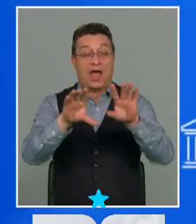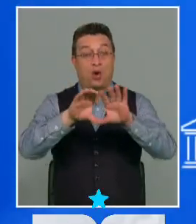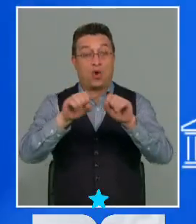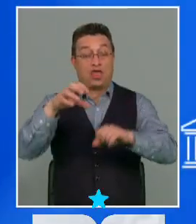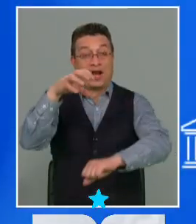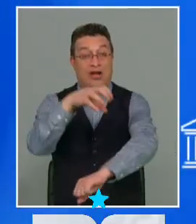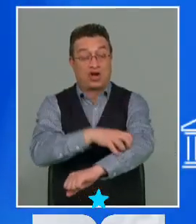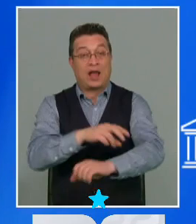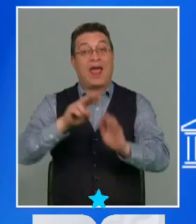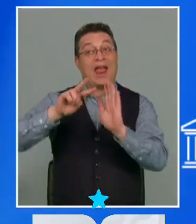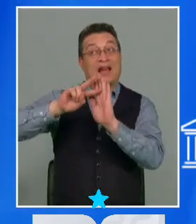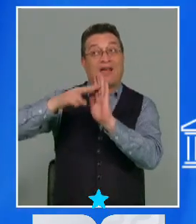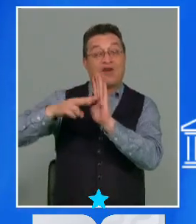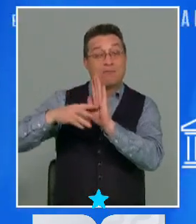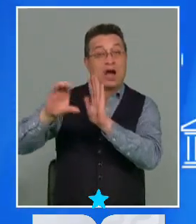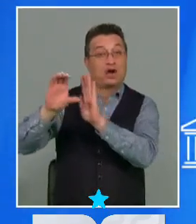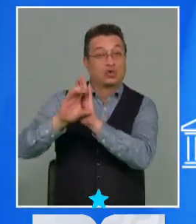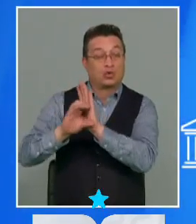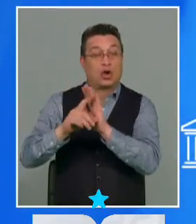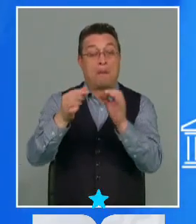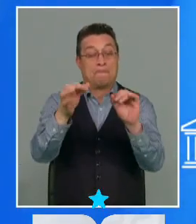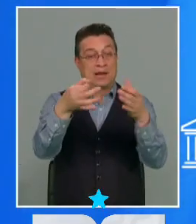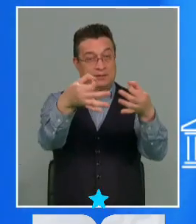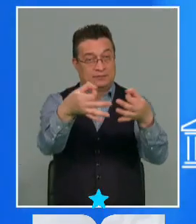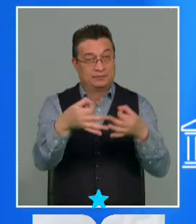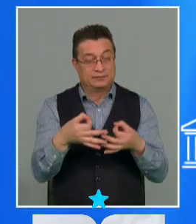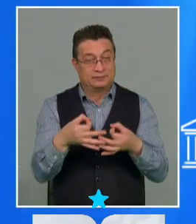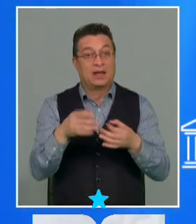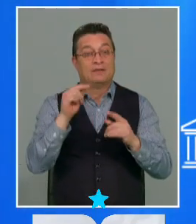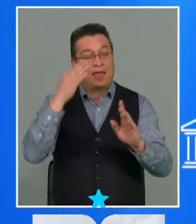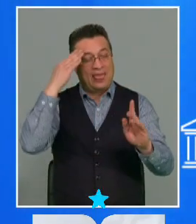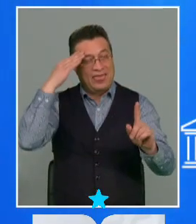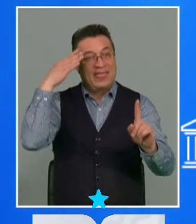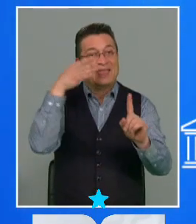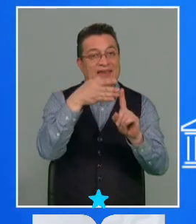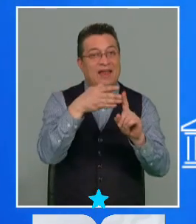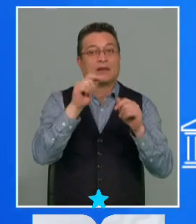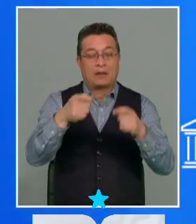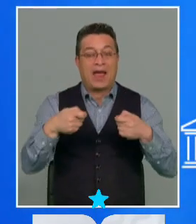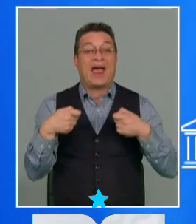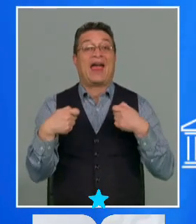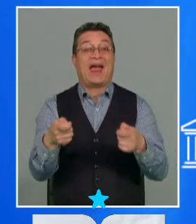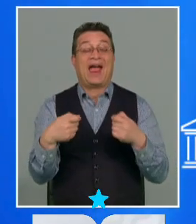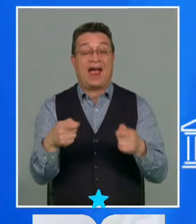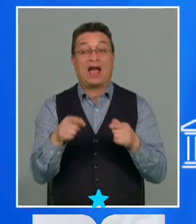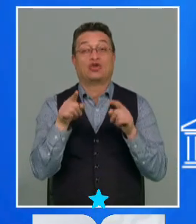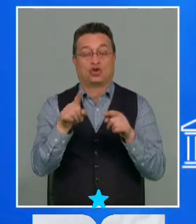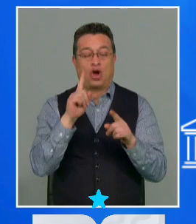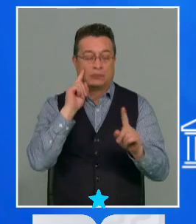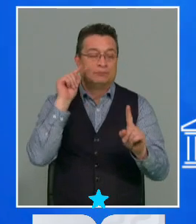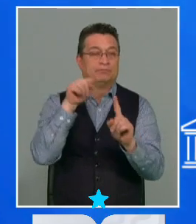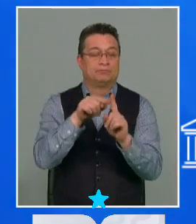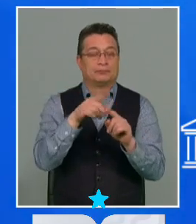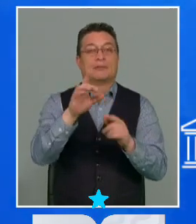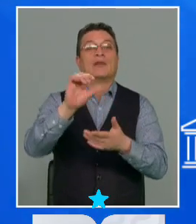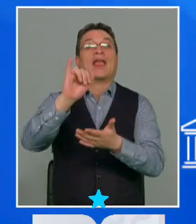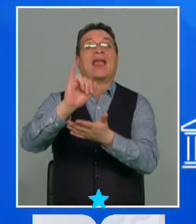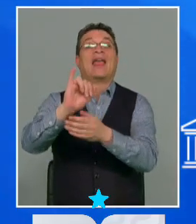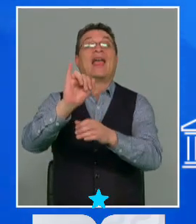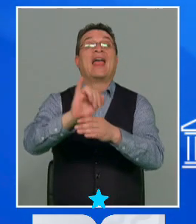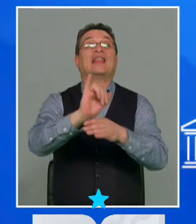que reformen la Constitución, las de presupuestos, las que directamente reúnen al Estado gastos cuya ejecución corresponde a las entidades